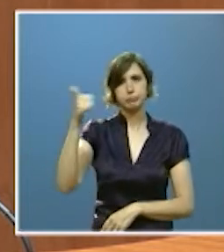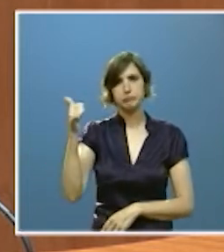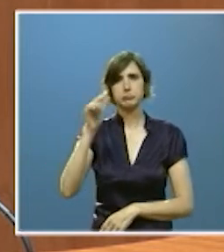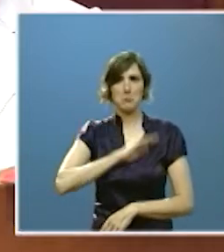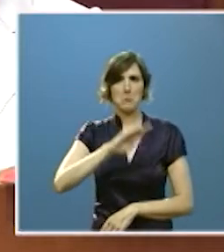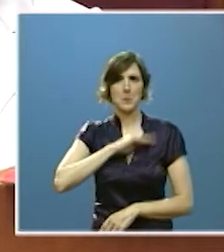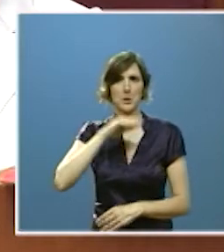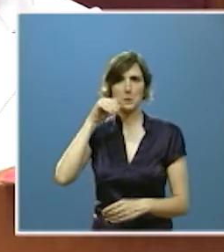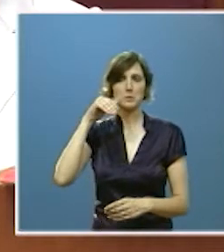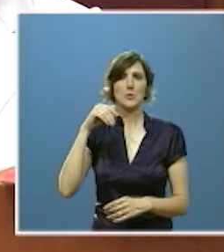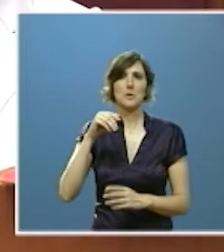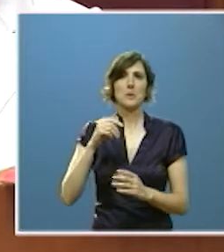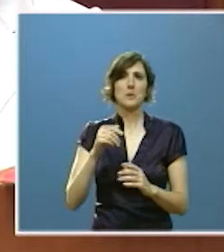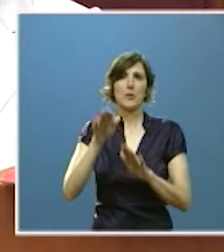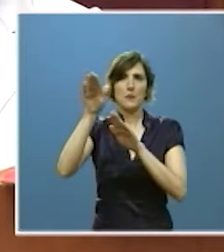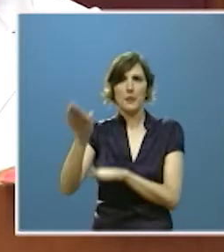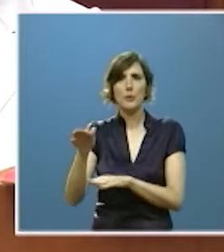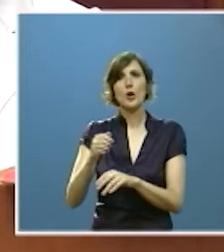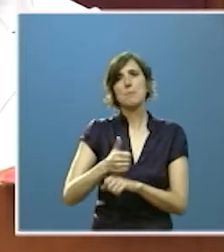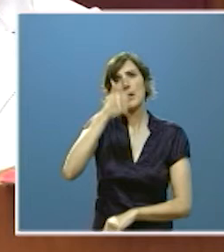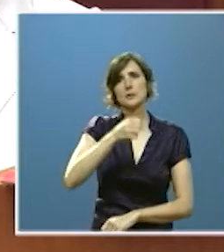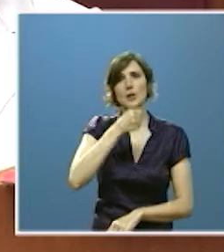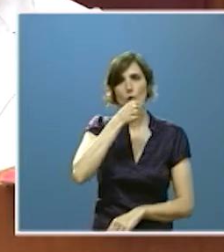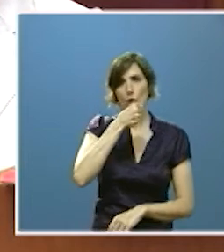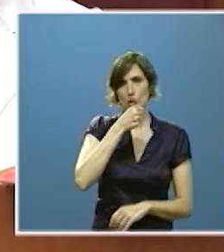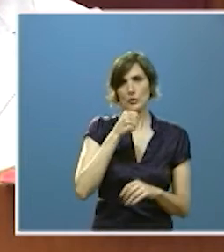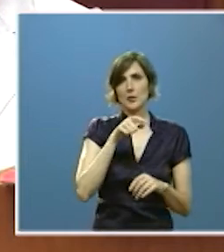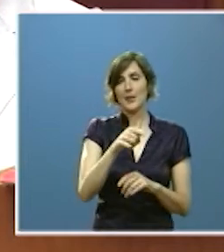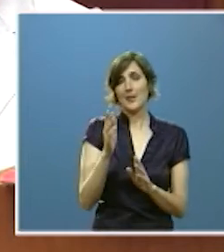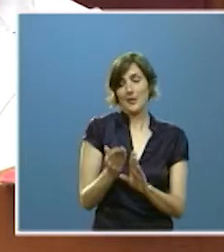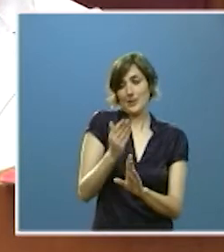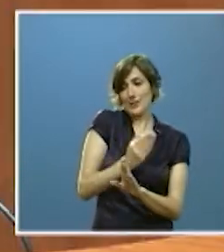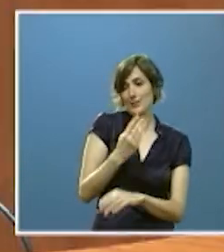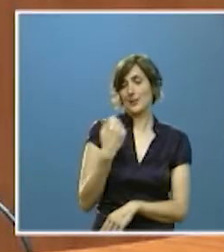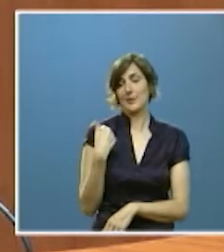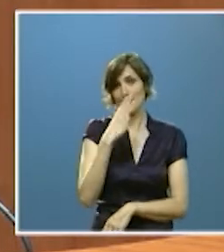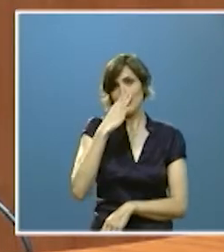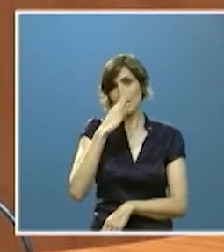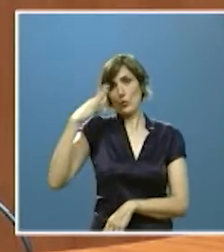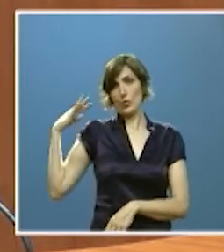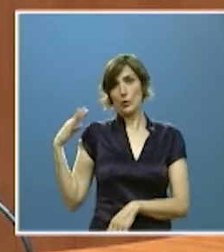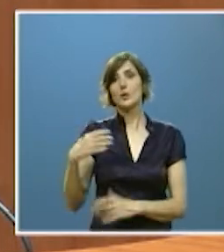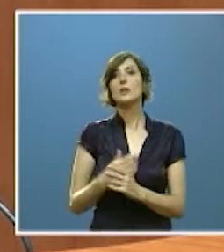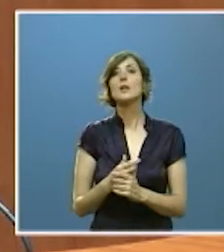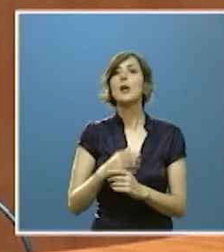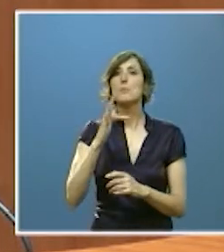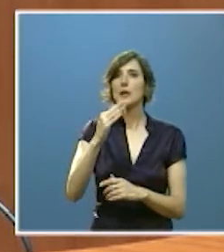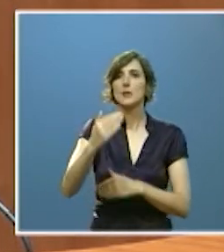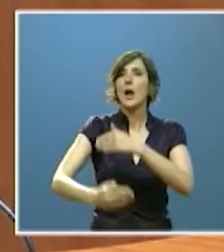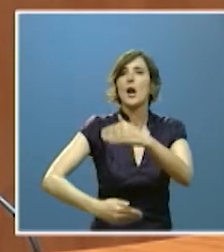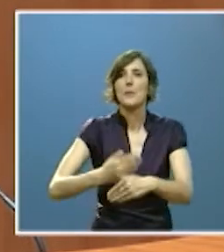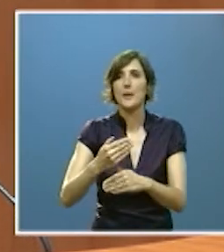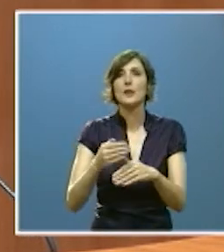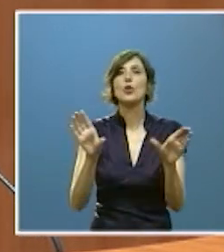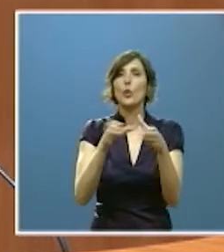fundamentalmente con el grupo socialista en la legislatura anterior y cuya continuidad de avance además pactamos con